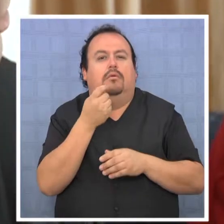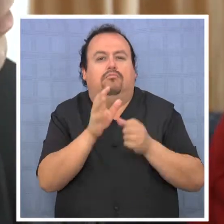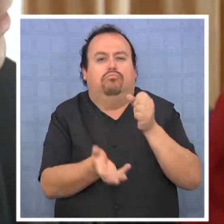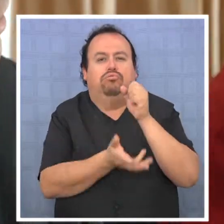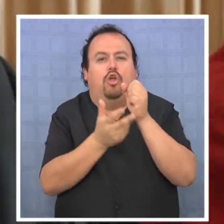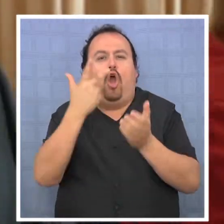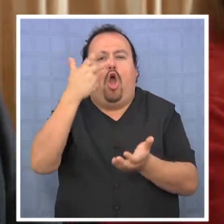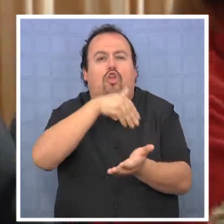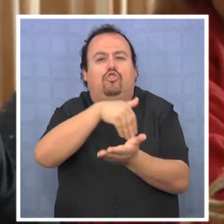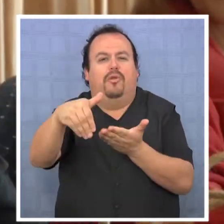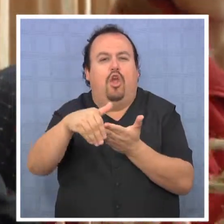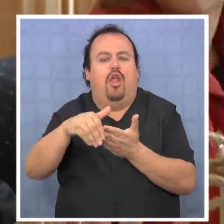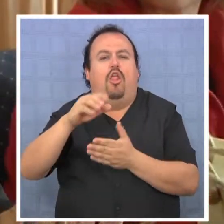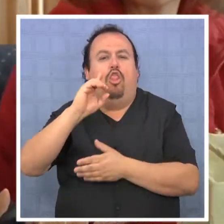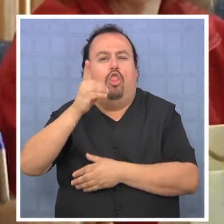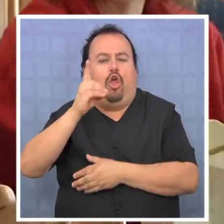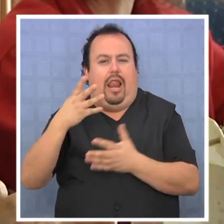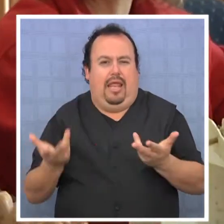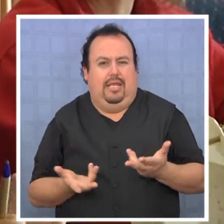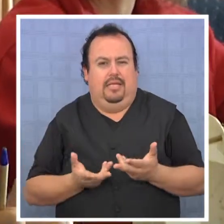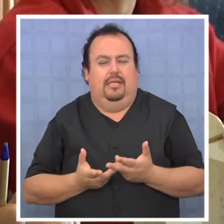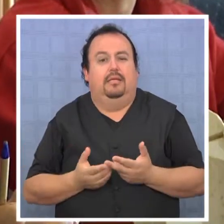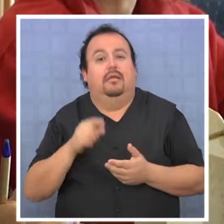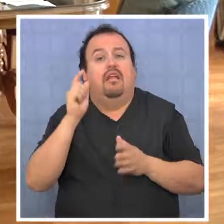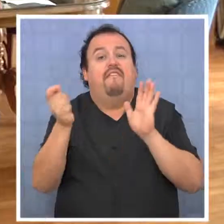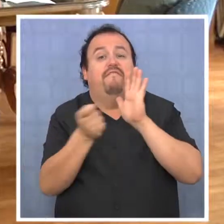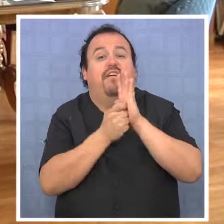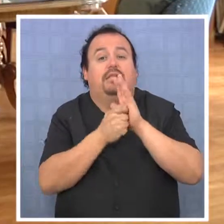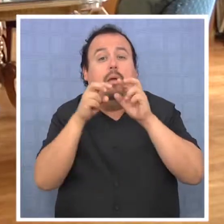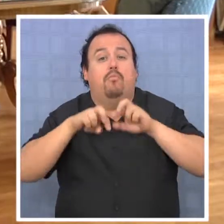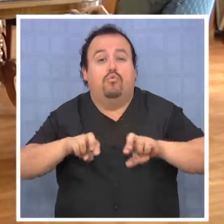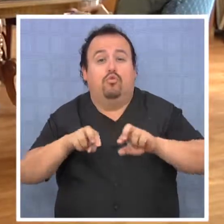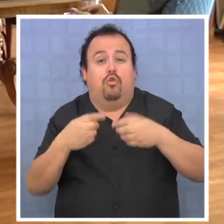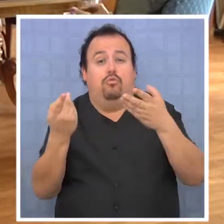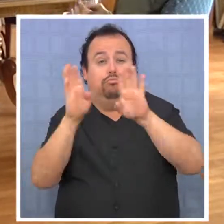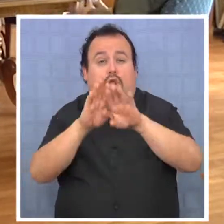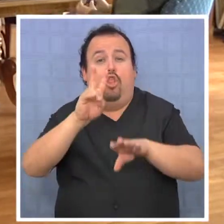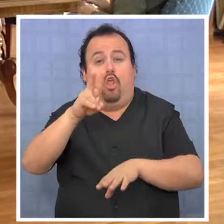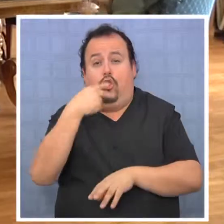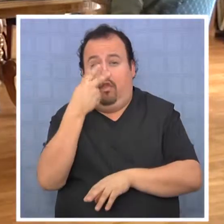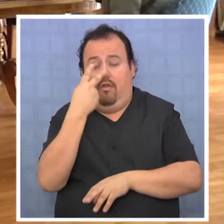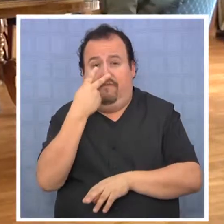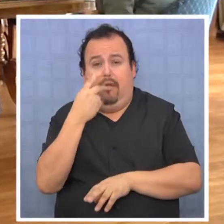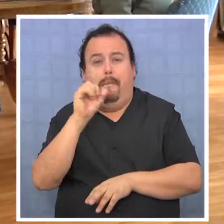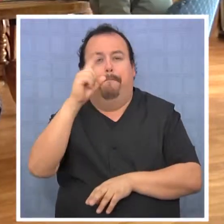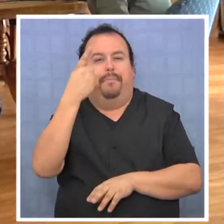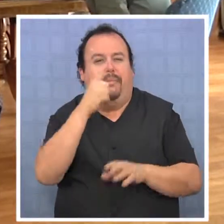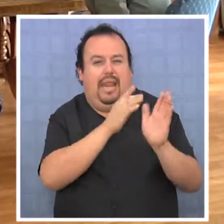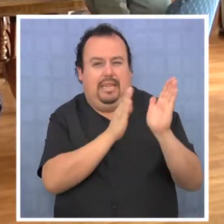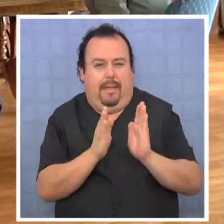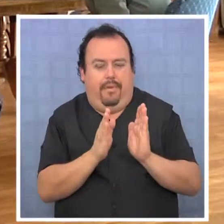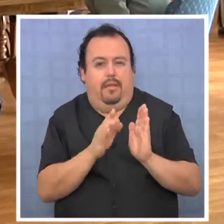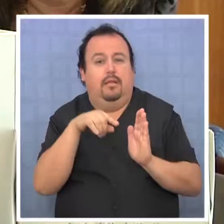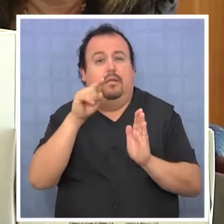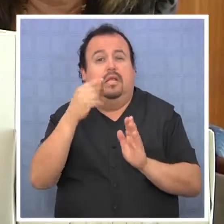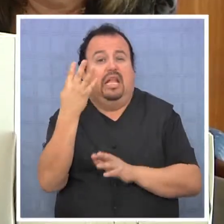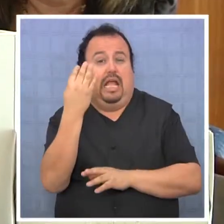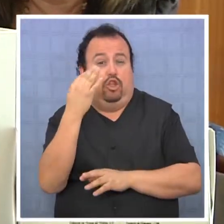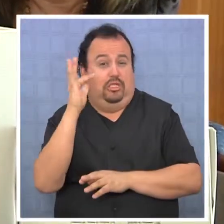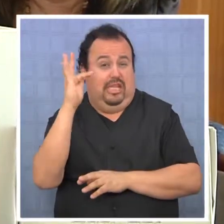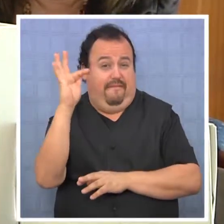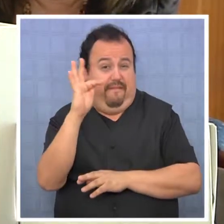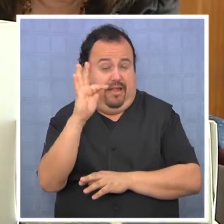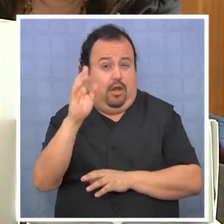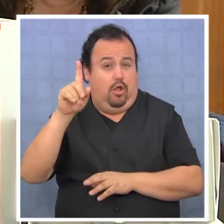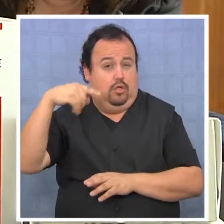nacional disponible de 8 millones de dólares. Las fechas de postulación se cierran el 2 de noviembre en su primera etapa, el 14